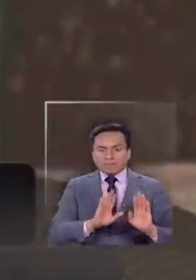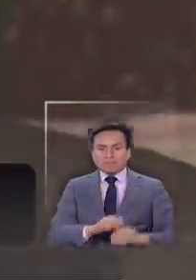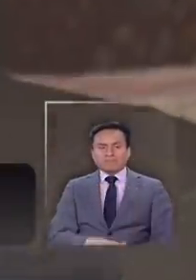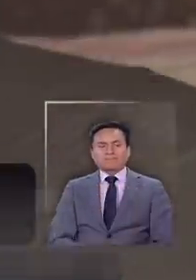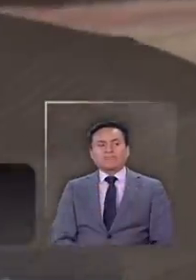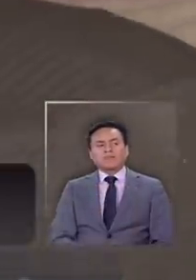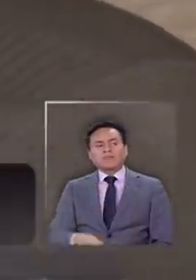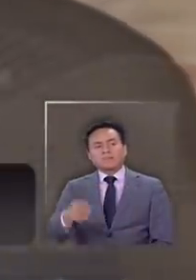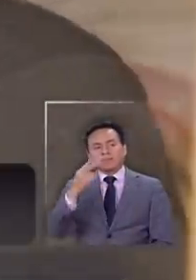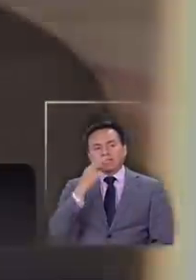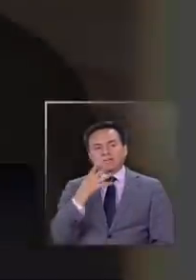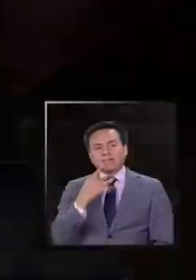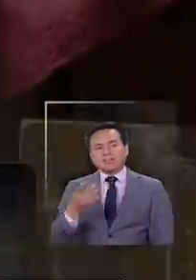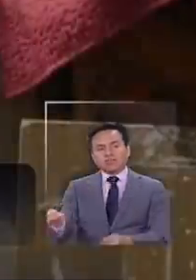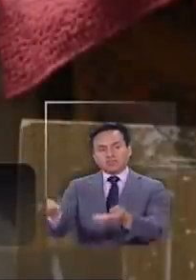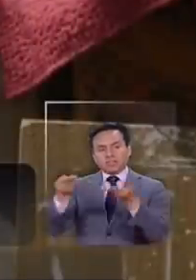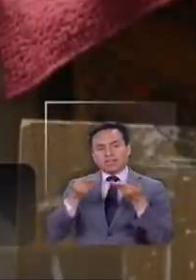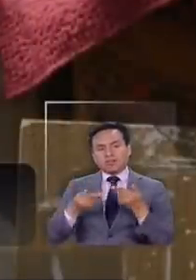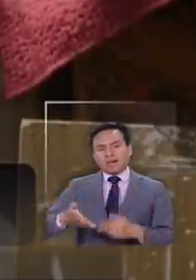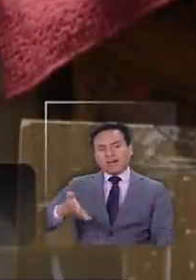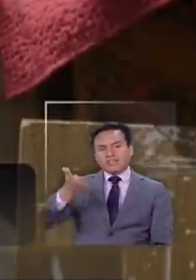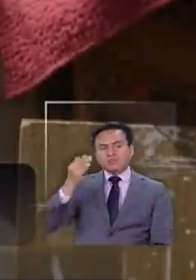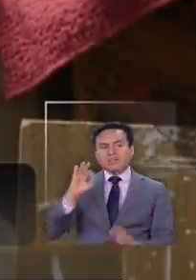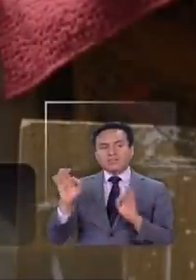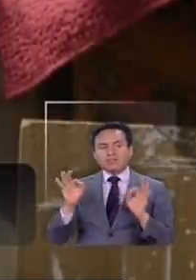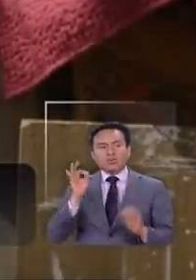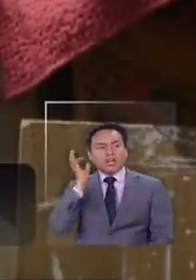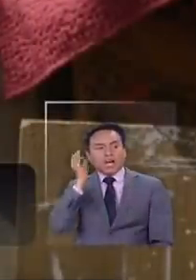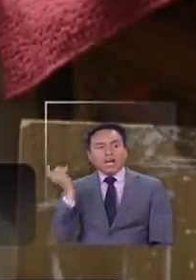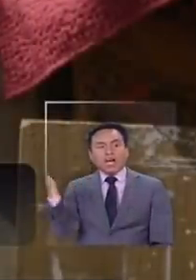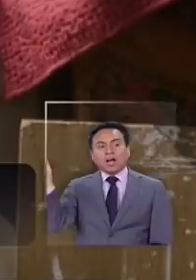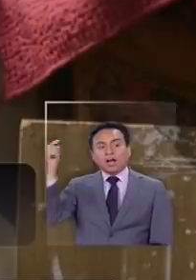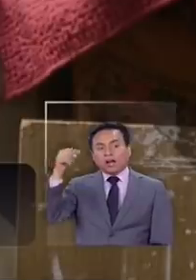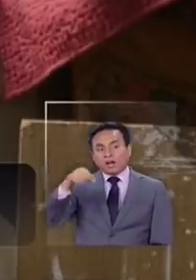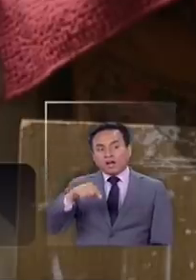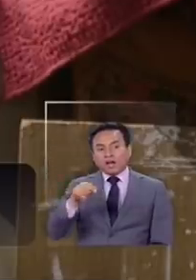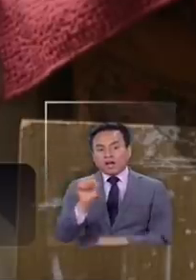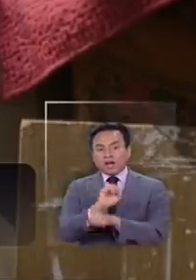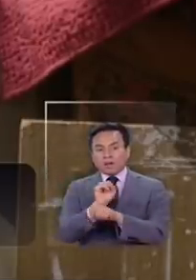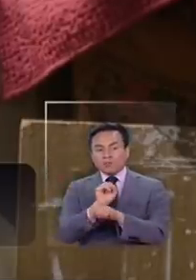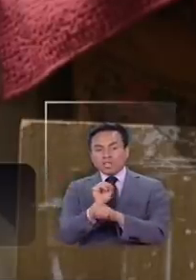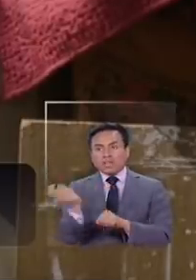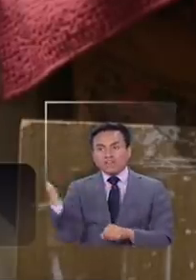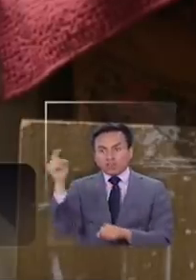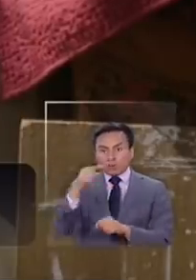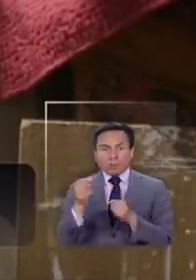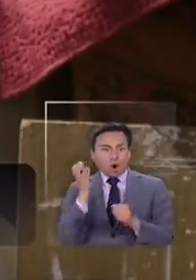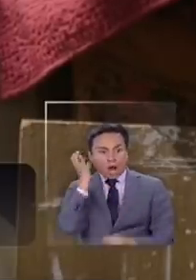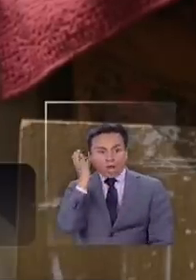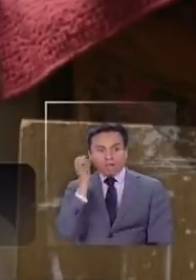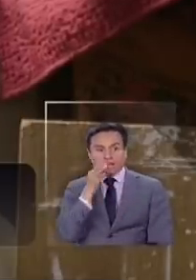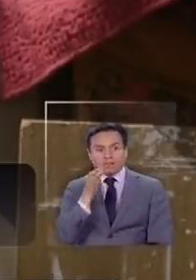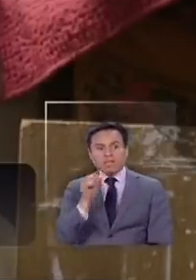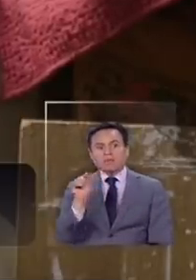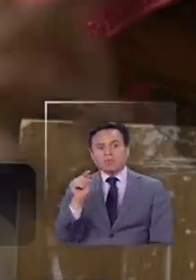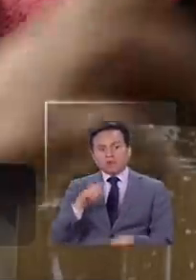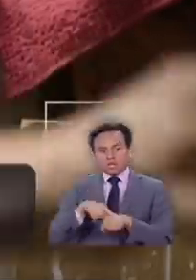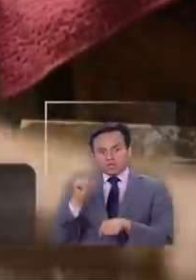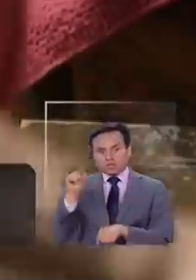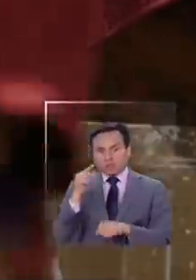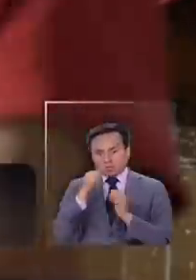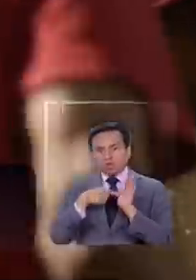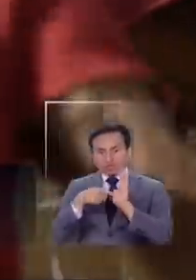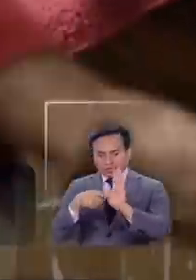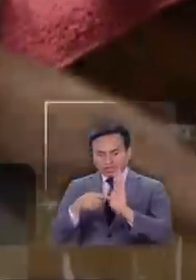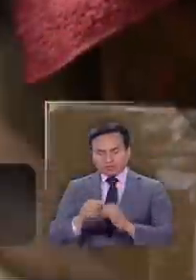mira lo que nos hicieron el otro día que pasó una señora una caminera por aquí me espero un pulido vamos a